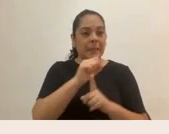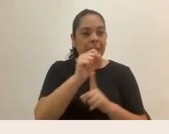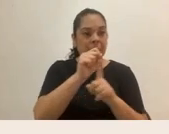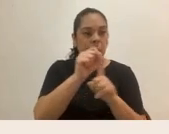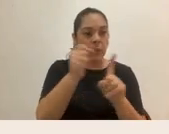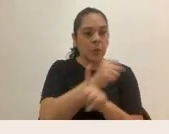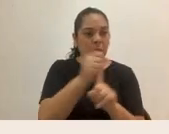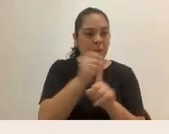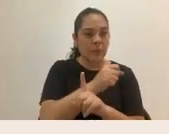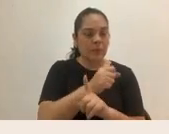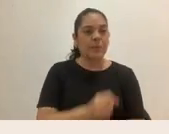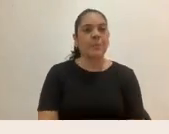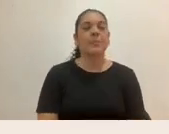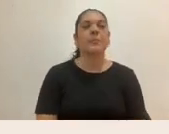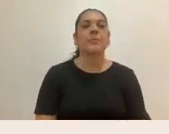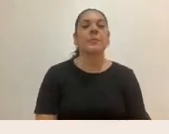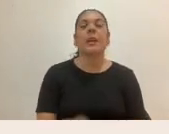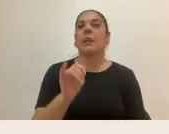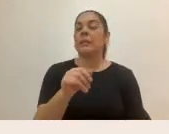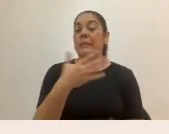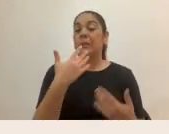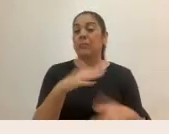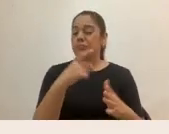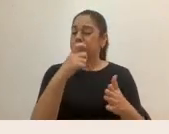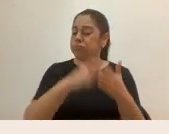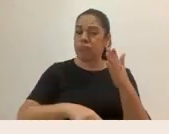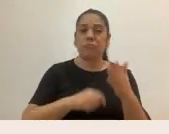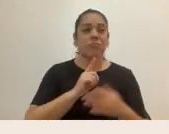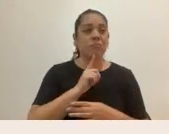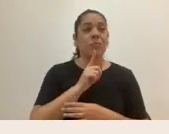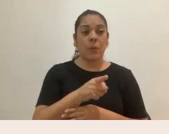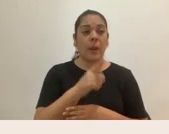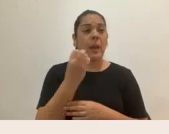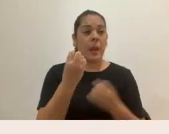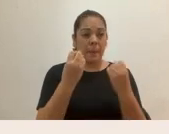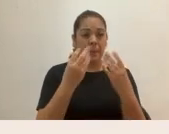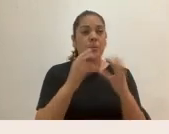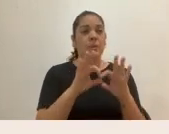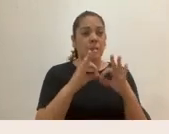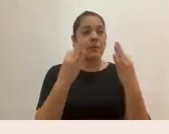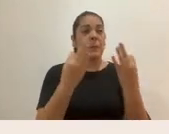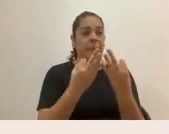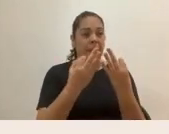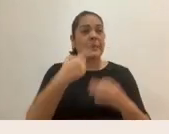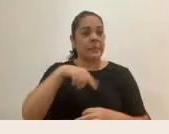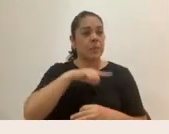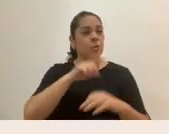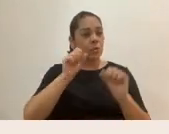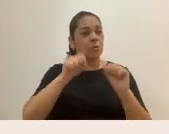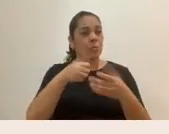Por acá, ya me les dice, demasiado duro, es una realidad de muchas familias y está en nosotros brindar ayuda.